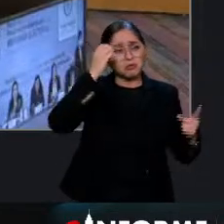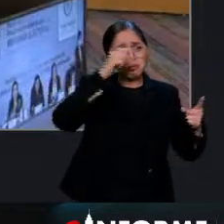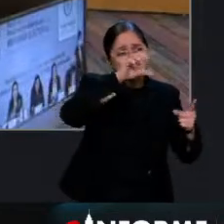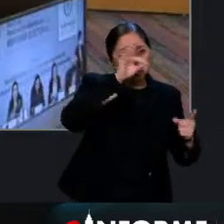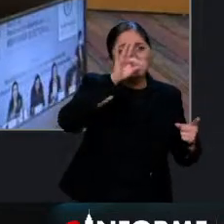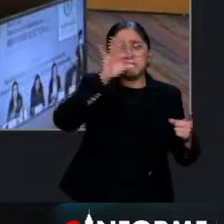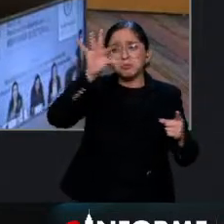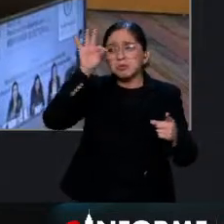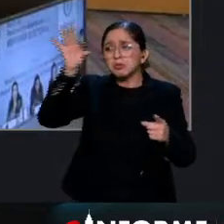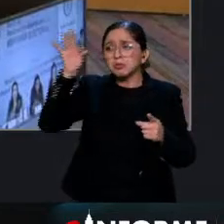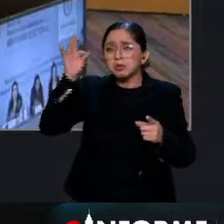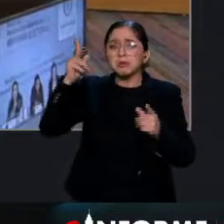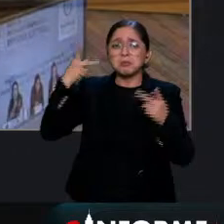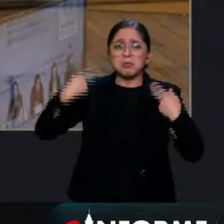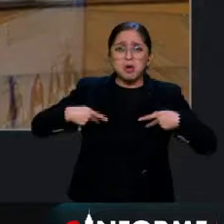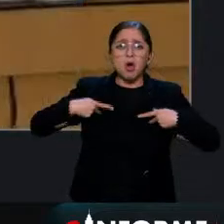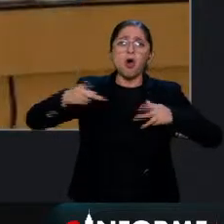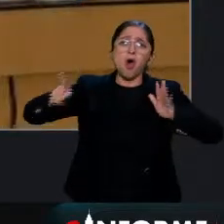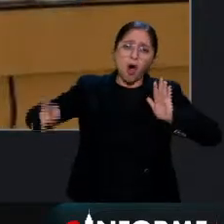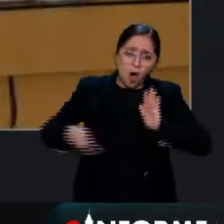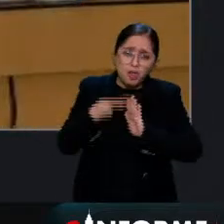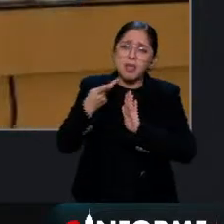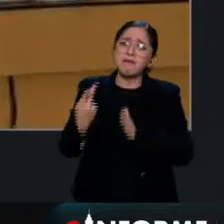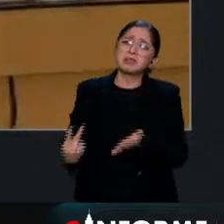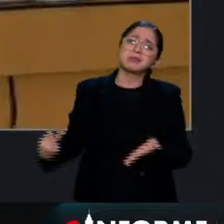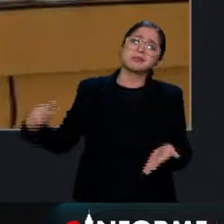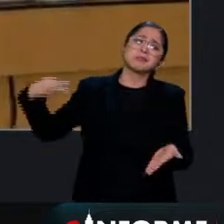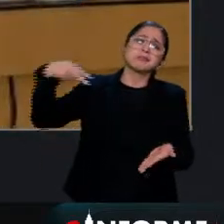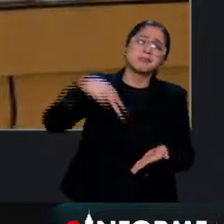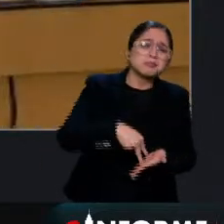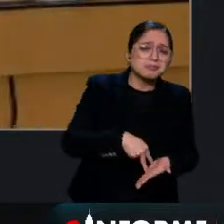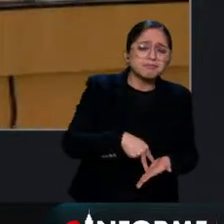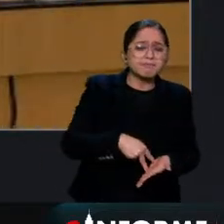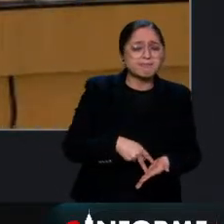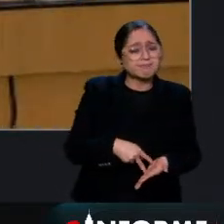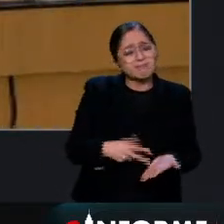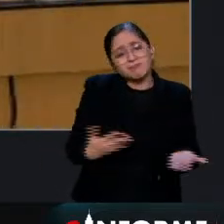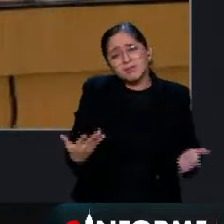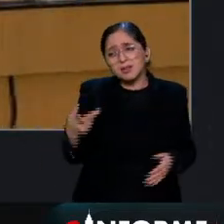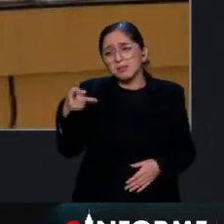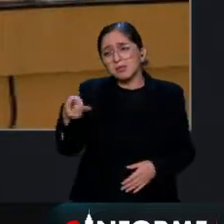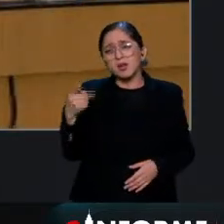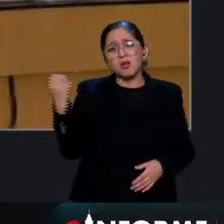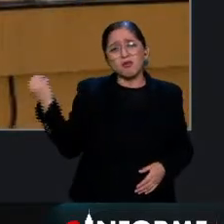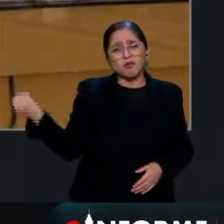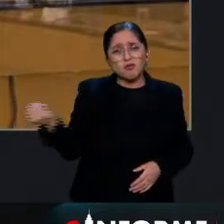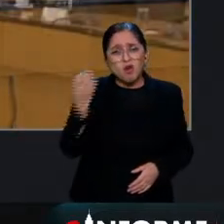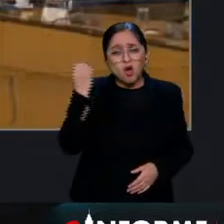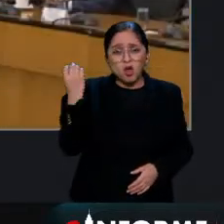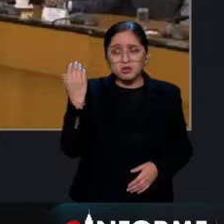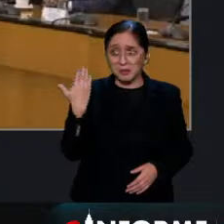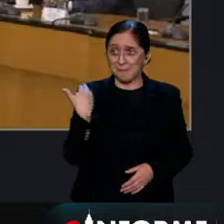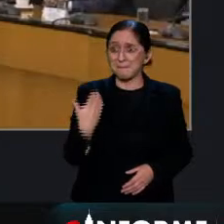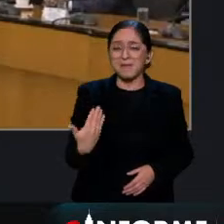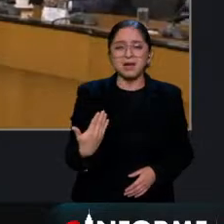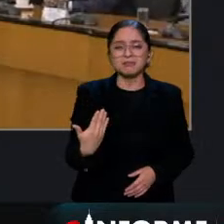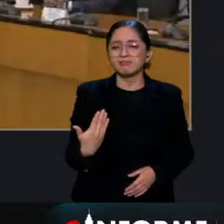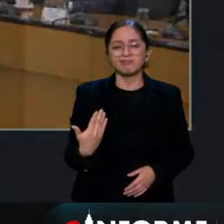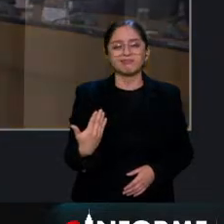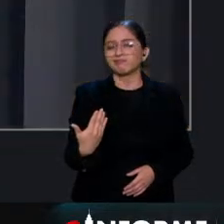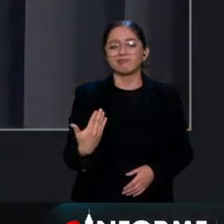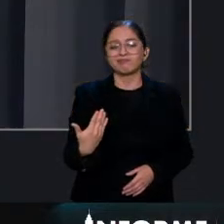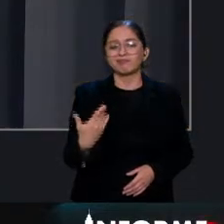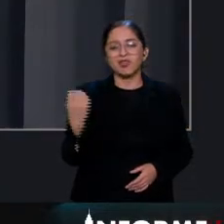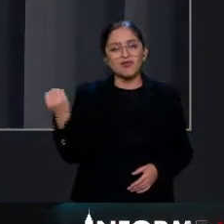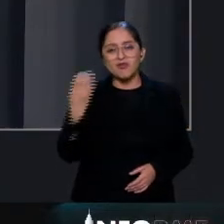ponentes ¿no? pero creo que son son foros muy mediocres la verdad mira Álvaro